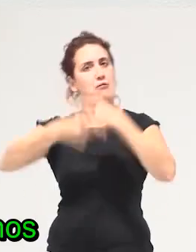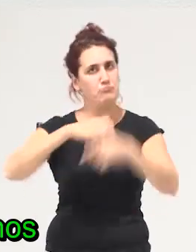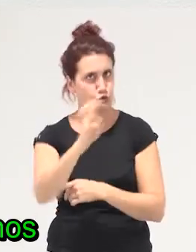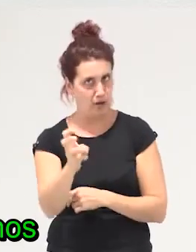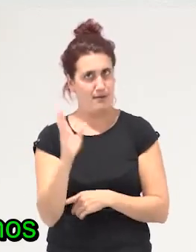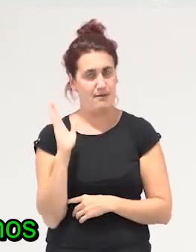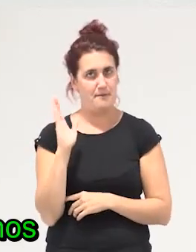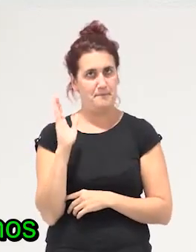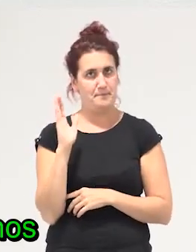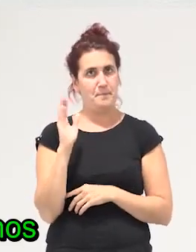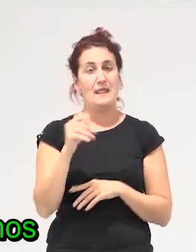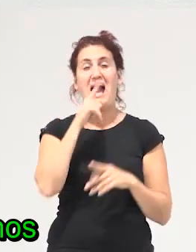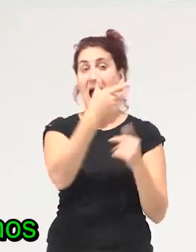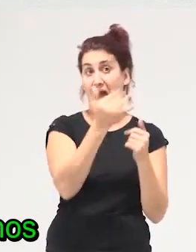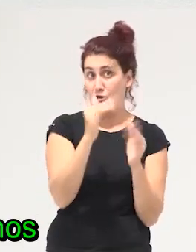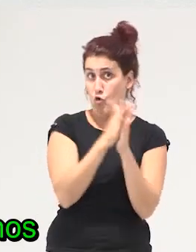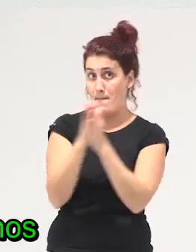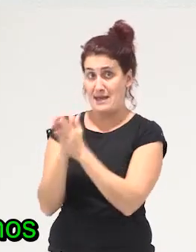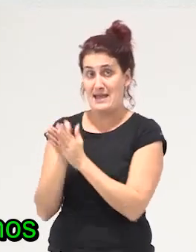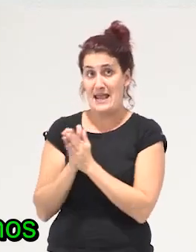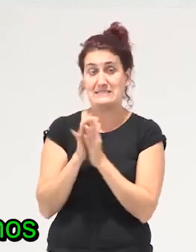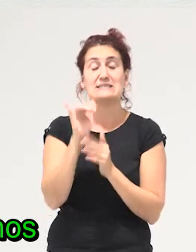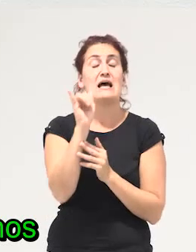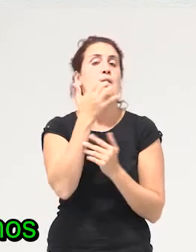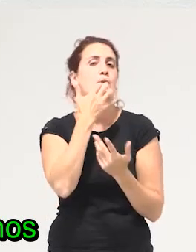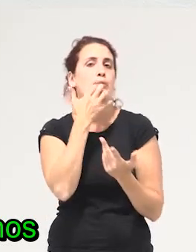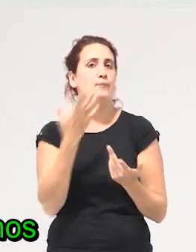no sé si habéis oído hay compañeras que están